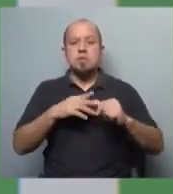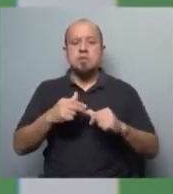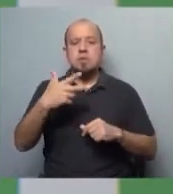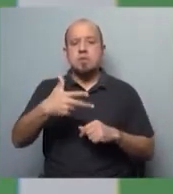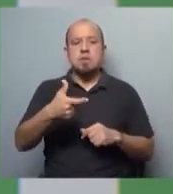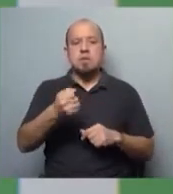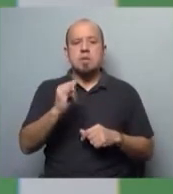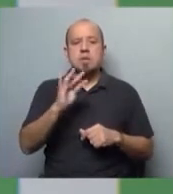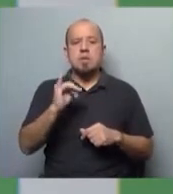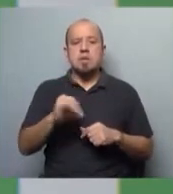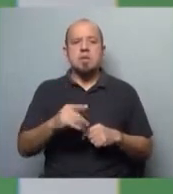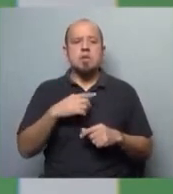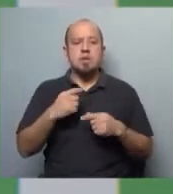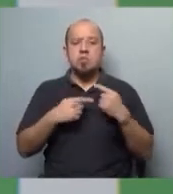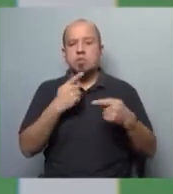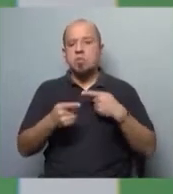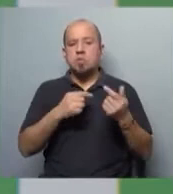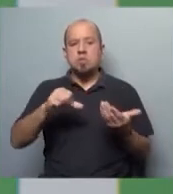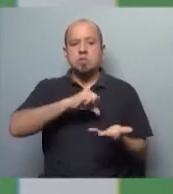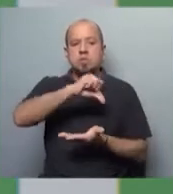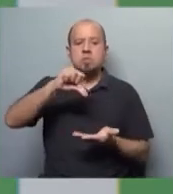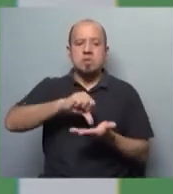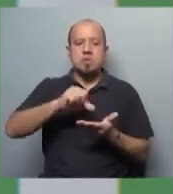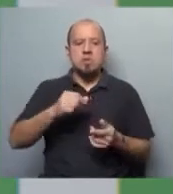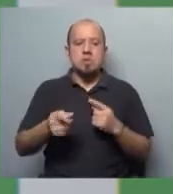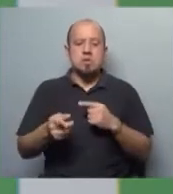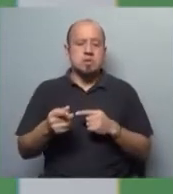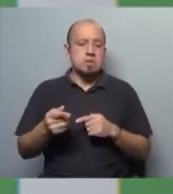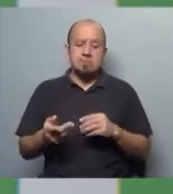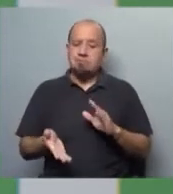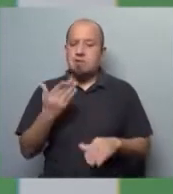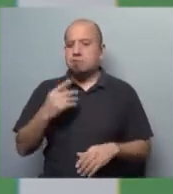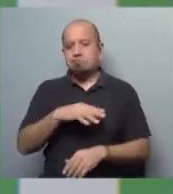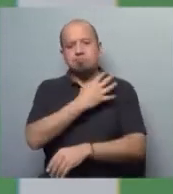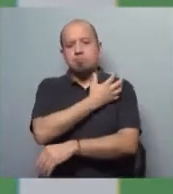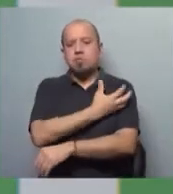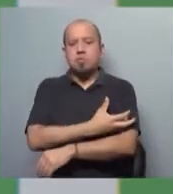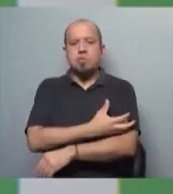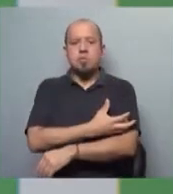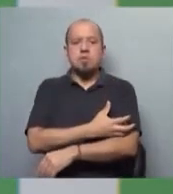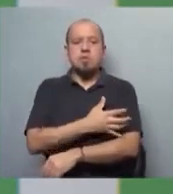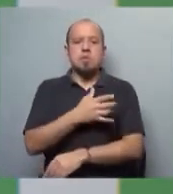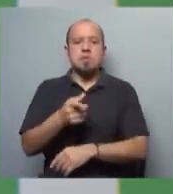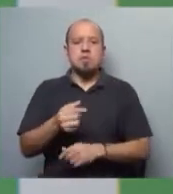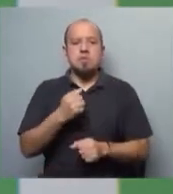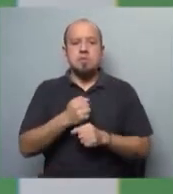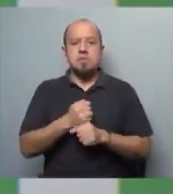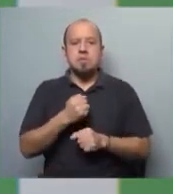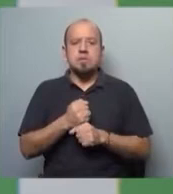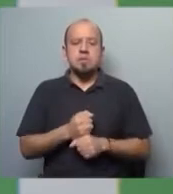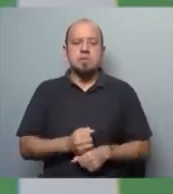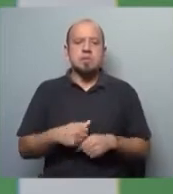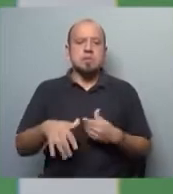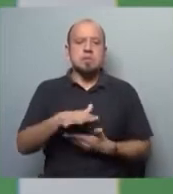continúa siendo el país más pobre del hemisferio occidental, eso en términos laborales, digamos, de